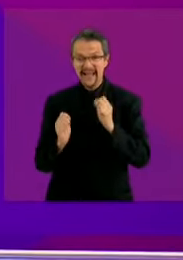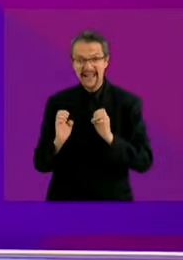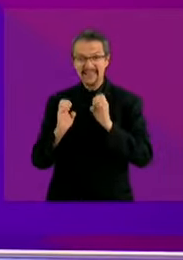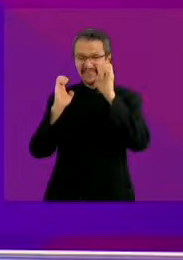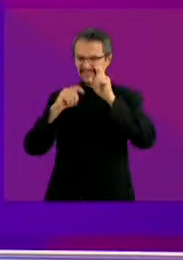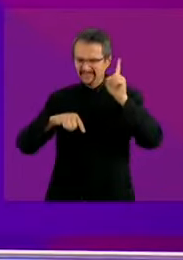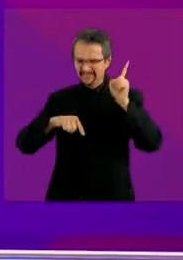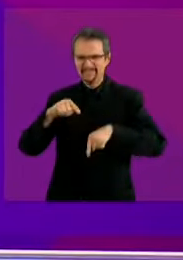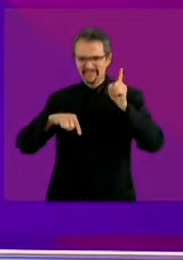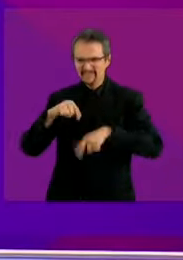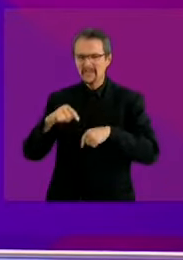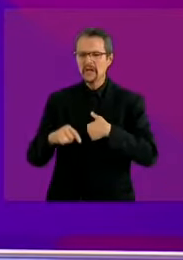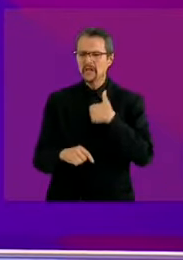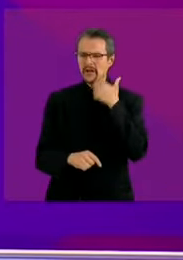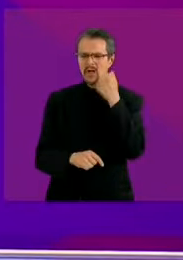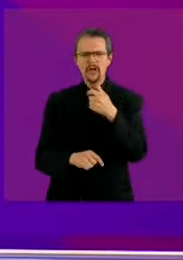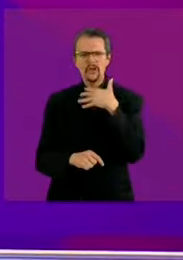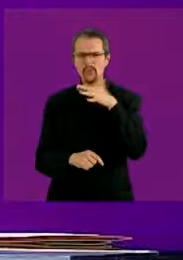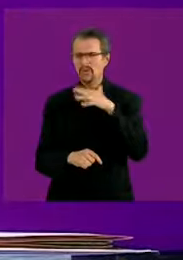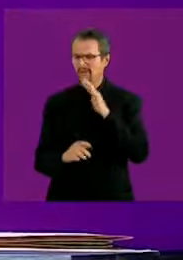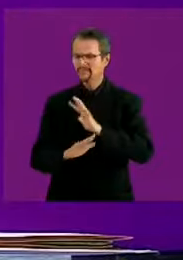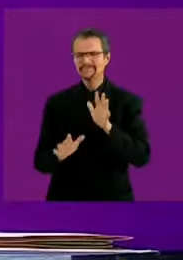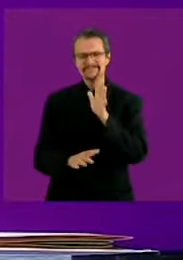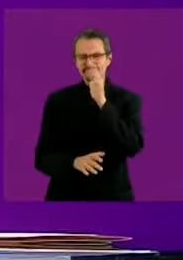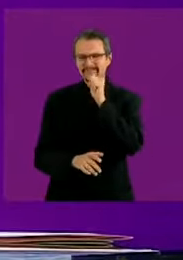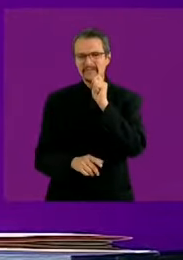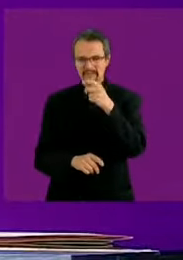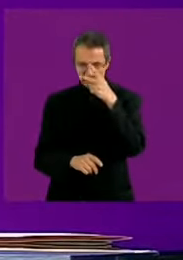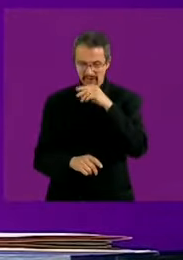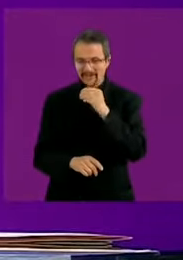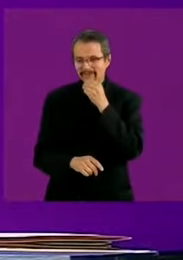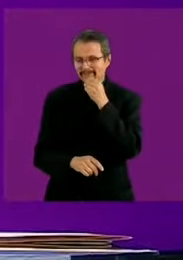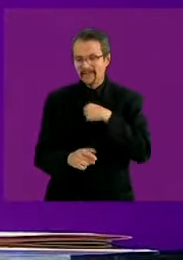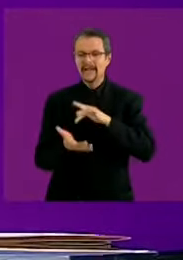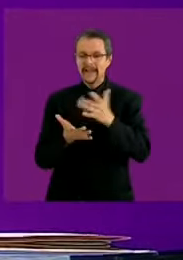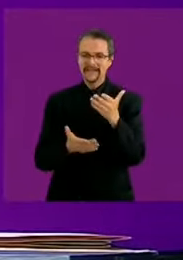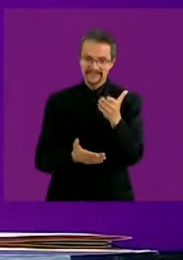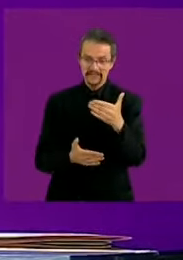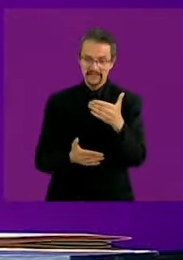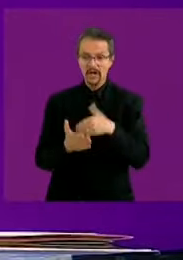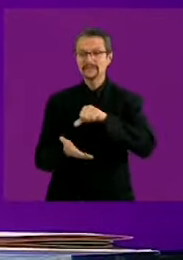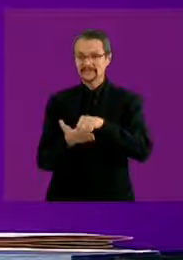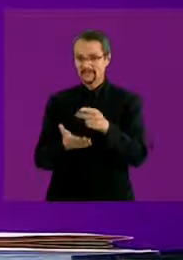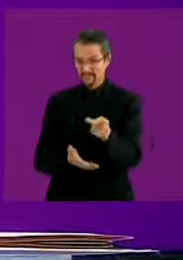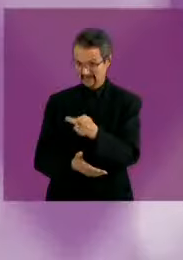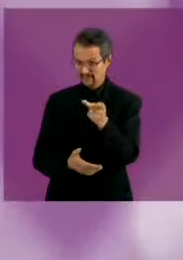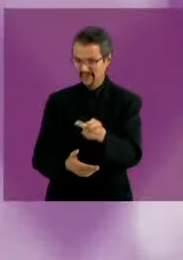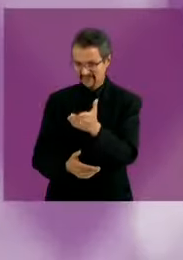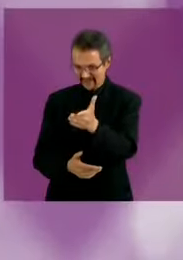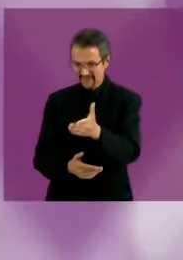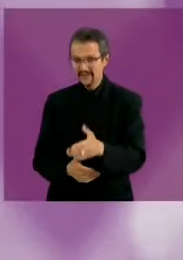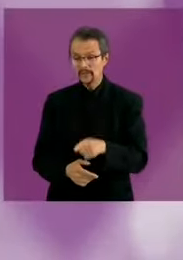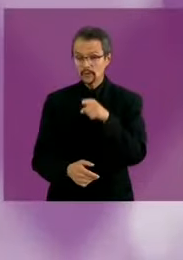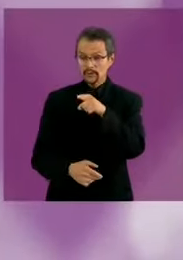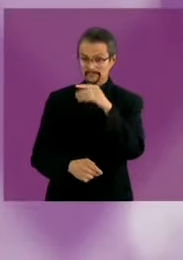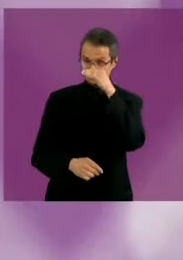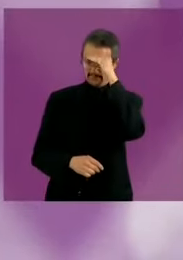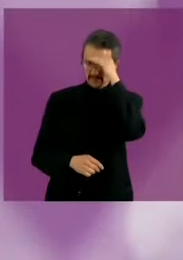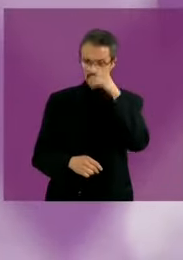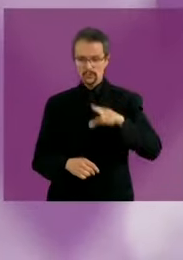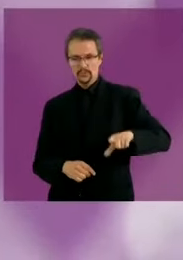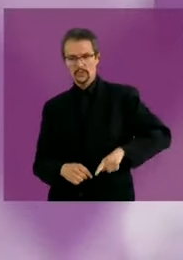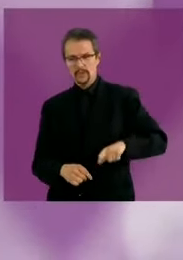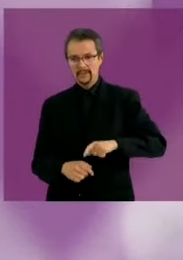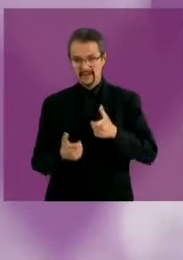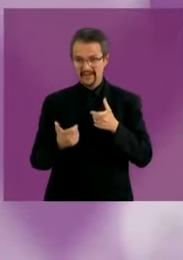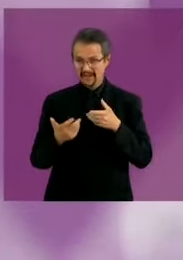pero lo intenté. Gracias. La segunda pregunta del centro del país. ¿Cree que debería ser por ley que cada gasto gubernamental se